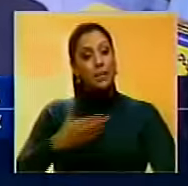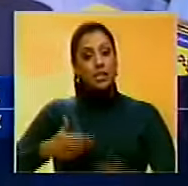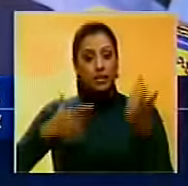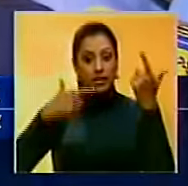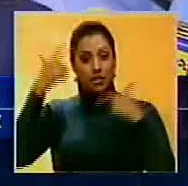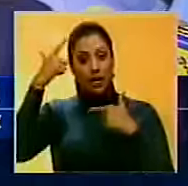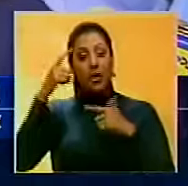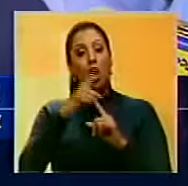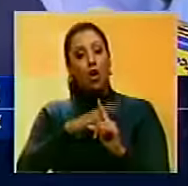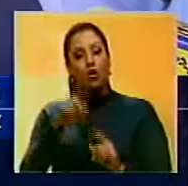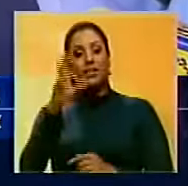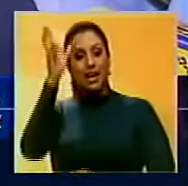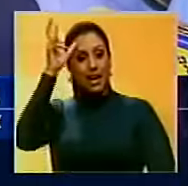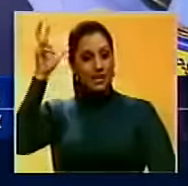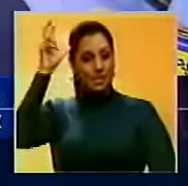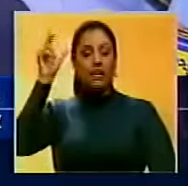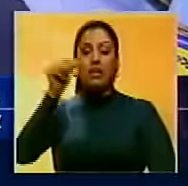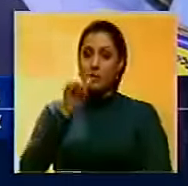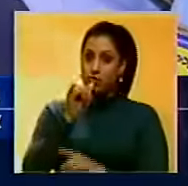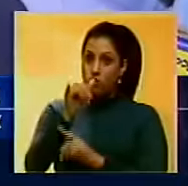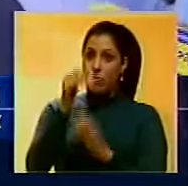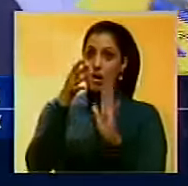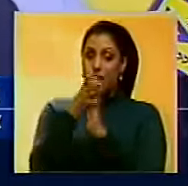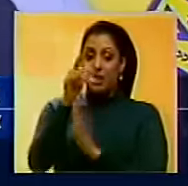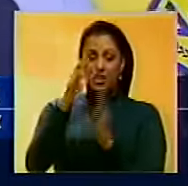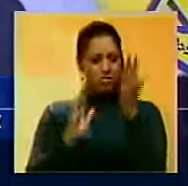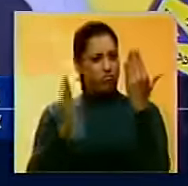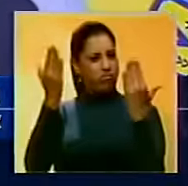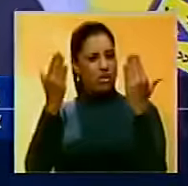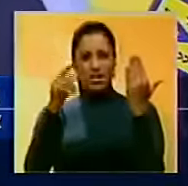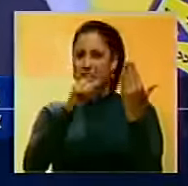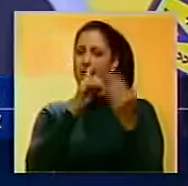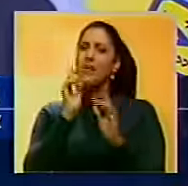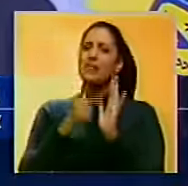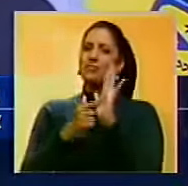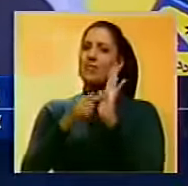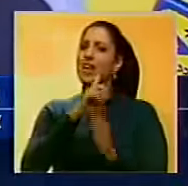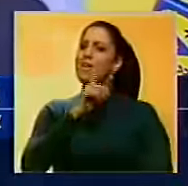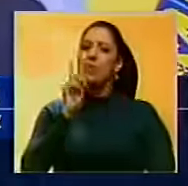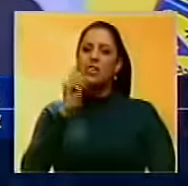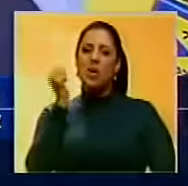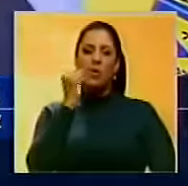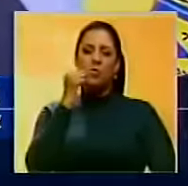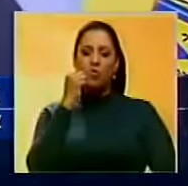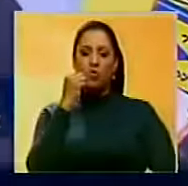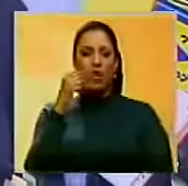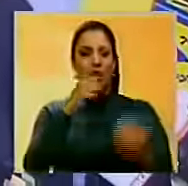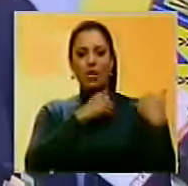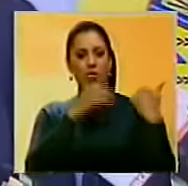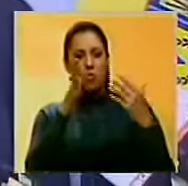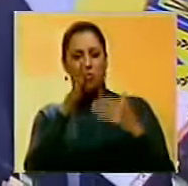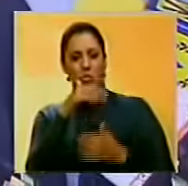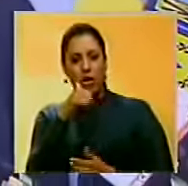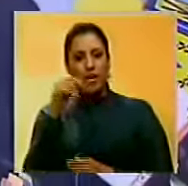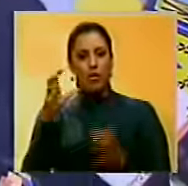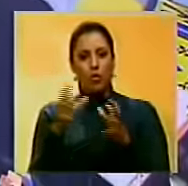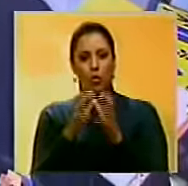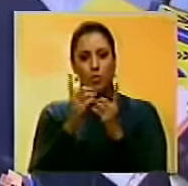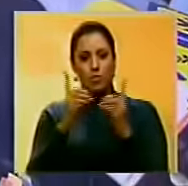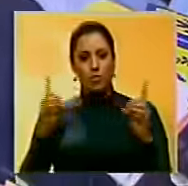Hugo Chávez. La canciller venezolana también expresó que dicha comparación es una expresión de arrogancia e irracionalidad del partido demócrata.